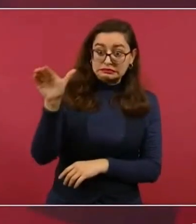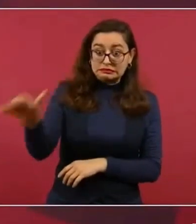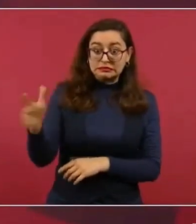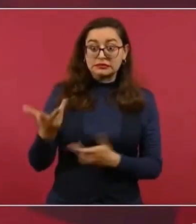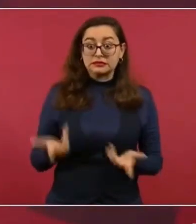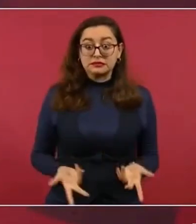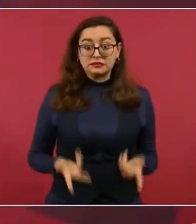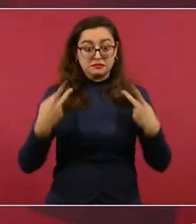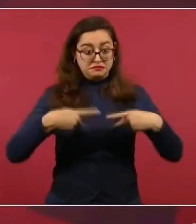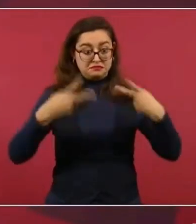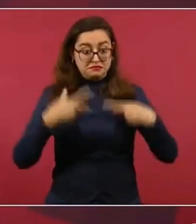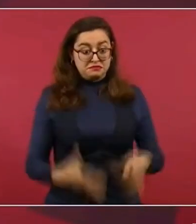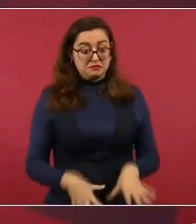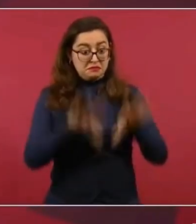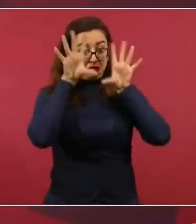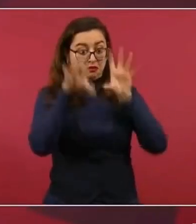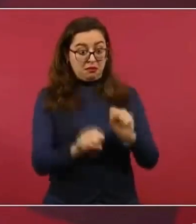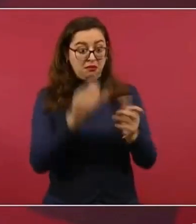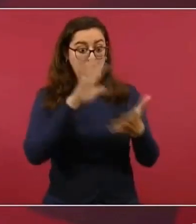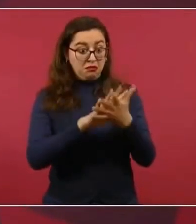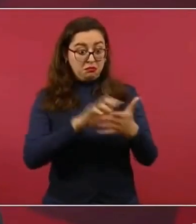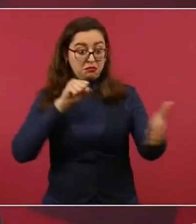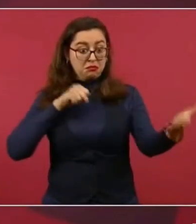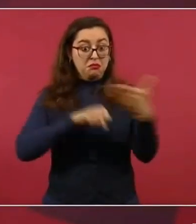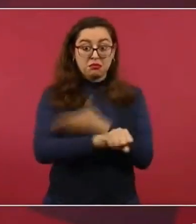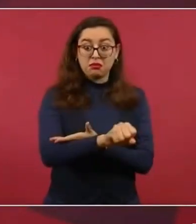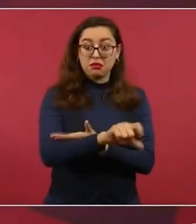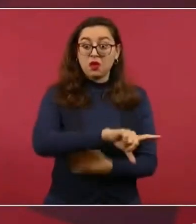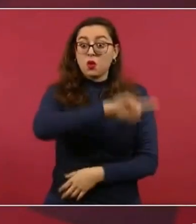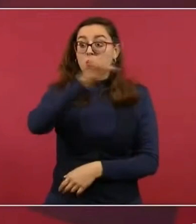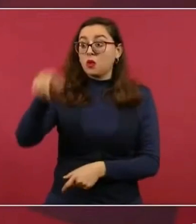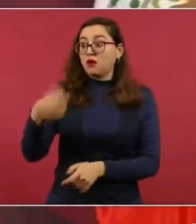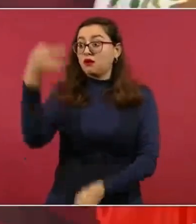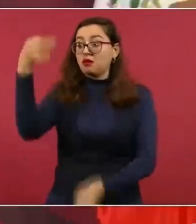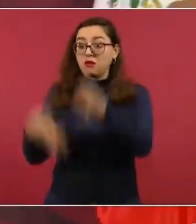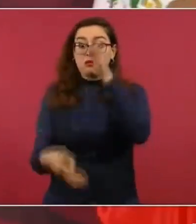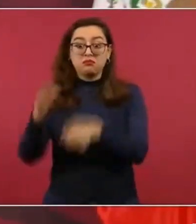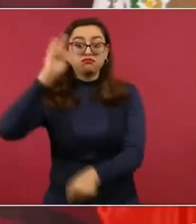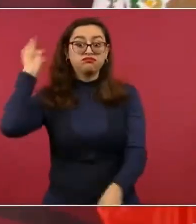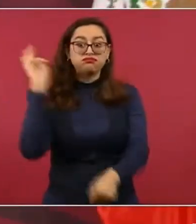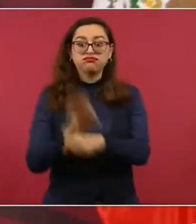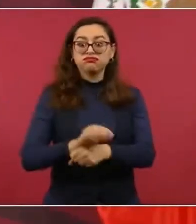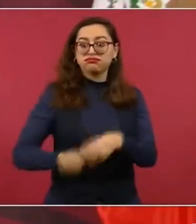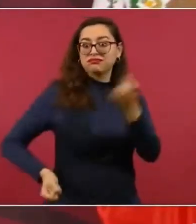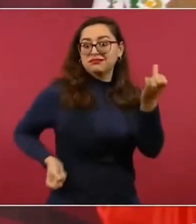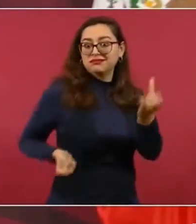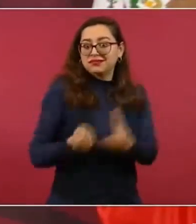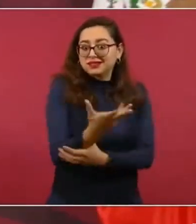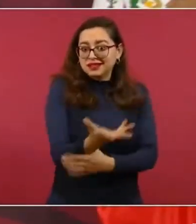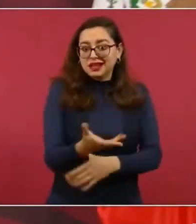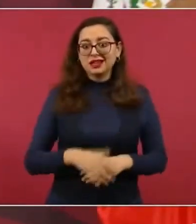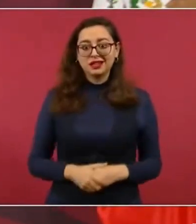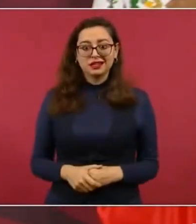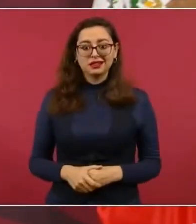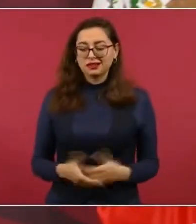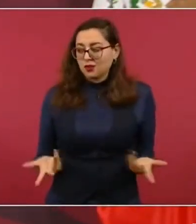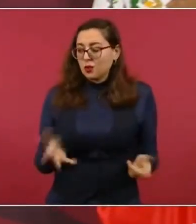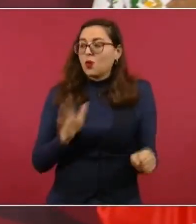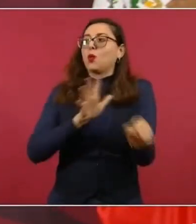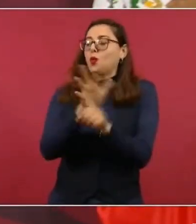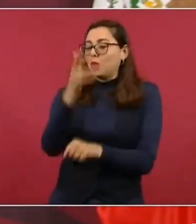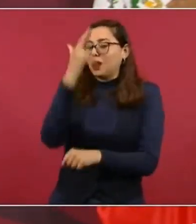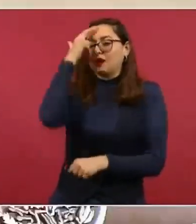liberaciones injustificadas de jueces, se detiene a estas personas